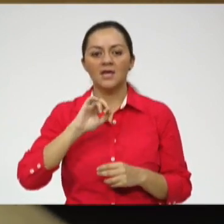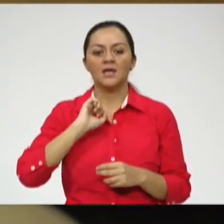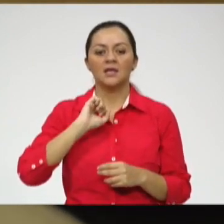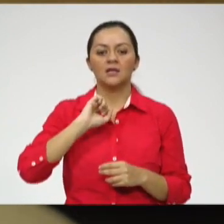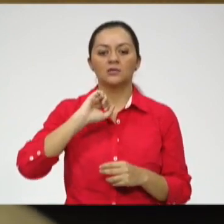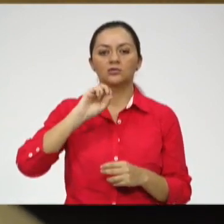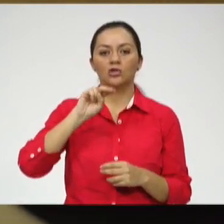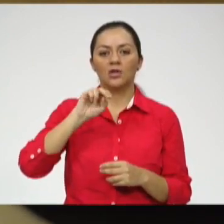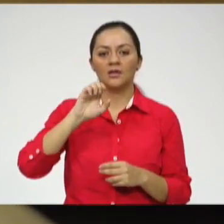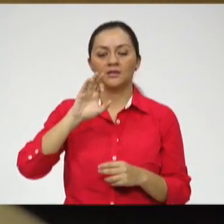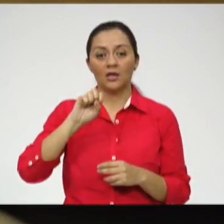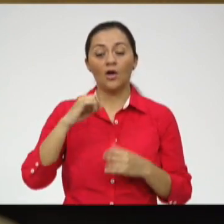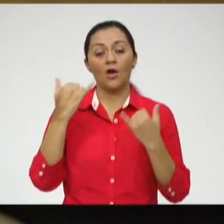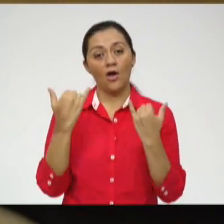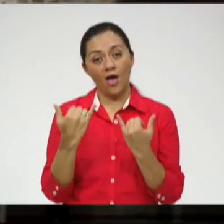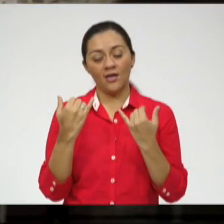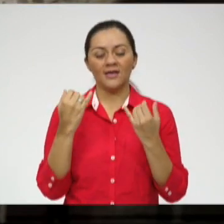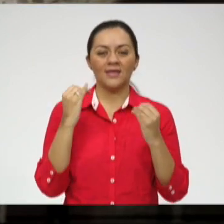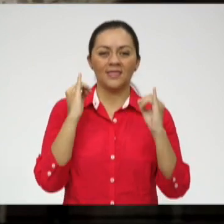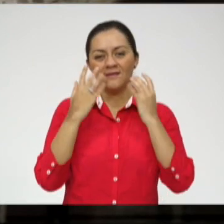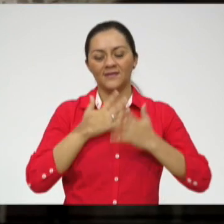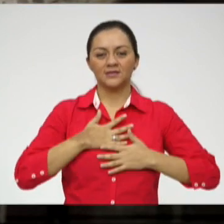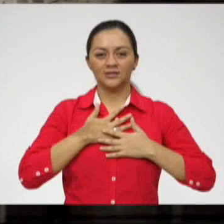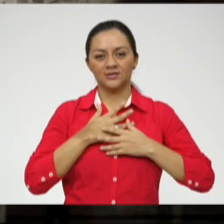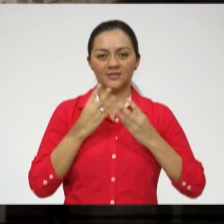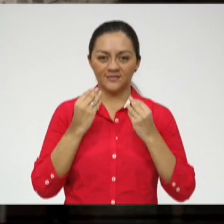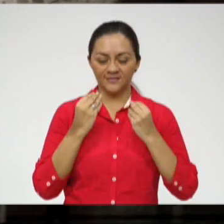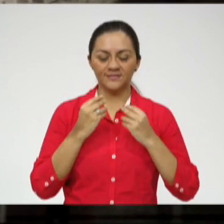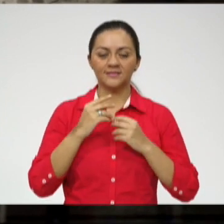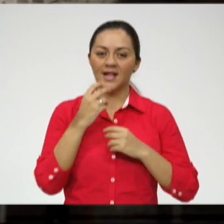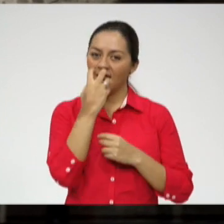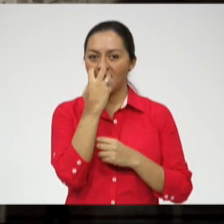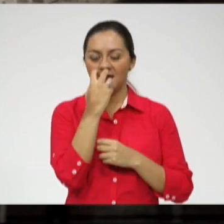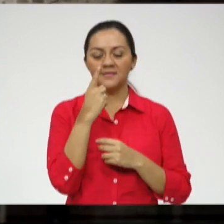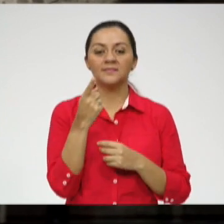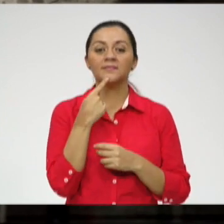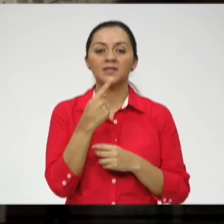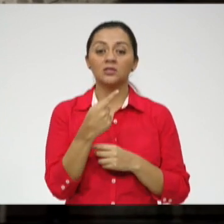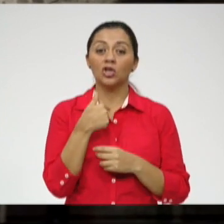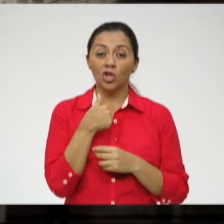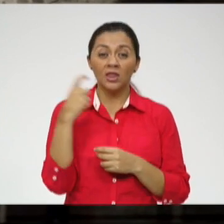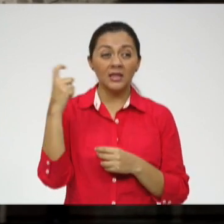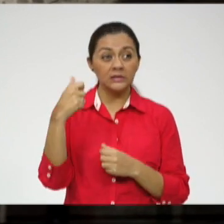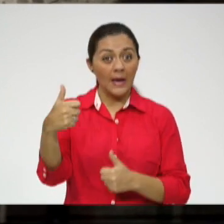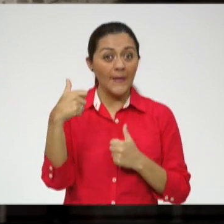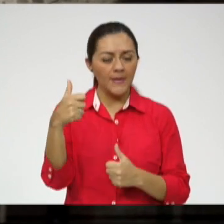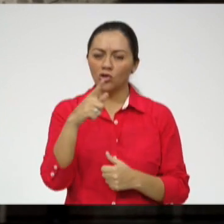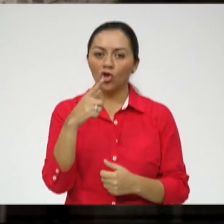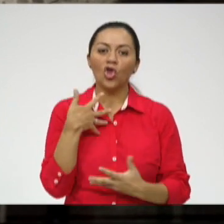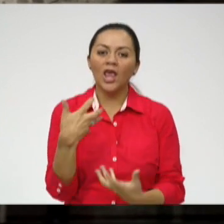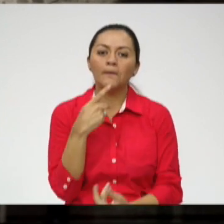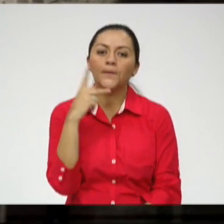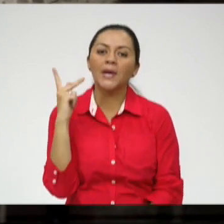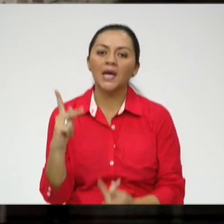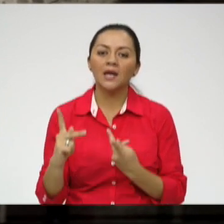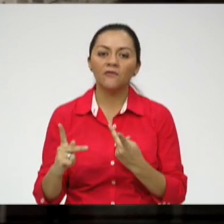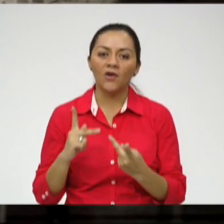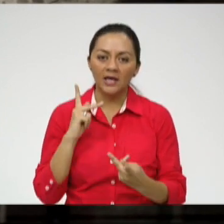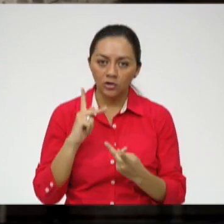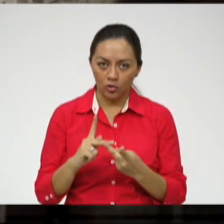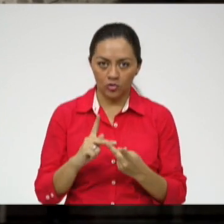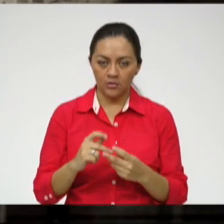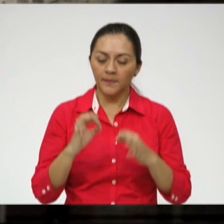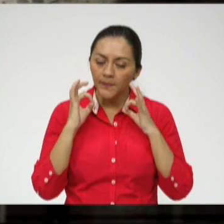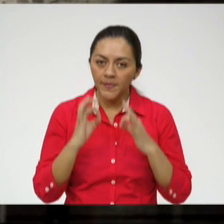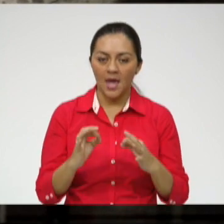con ellos nos divertiremos mucho. No necesito que me salga bien, sino excelente. Entonces, eso es lo